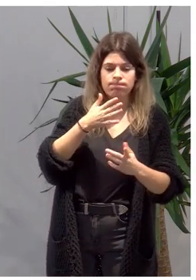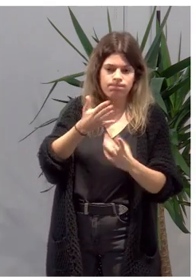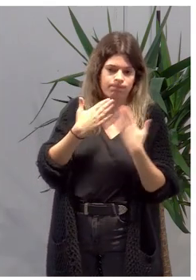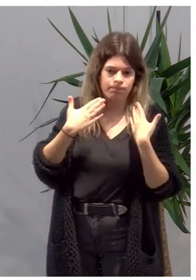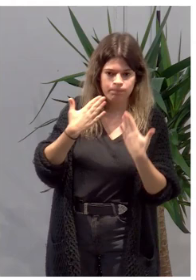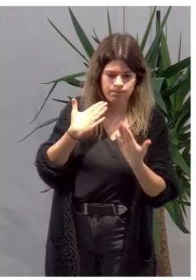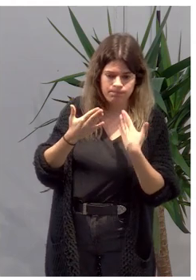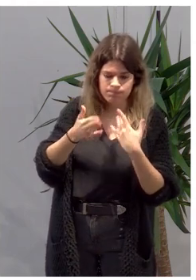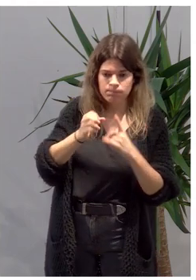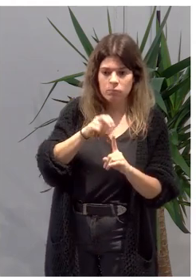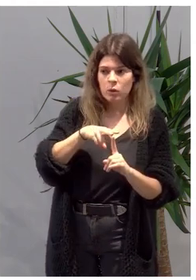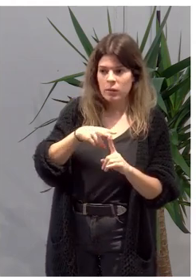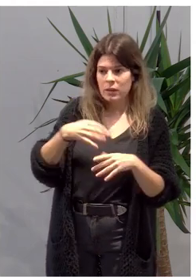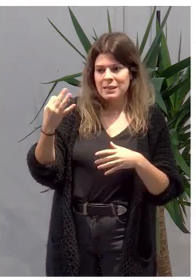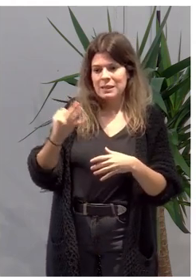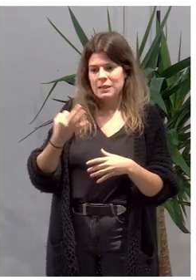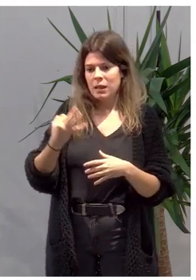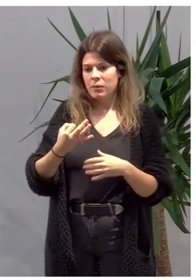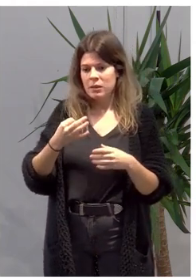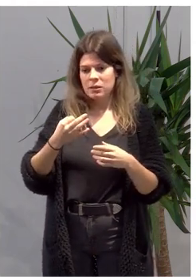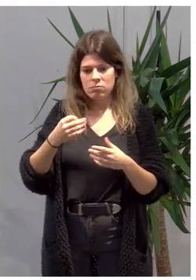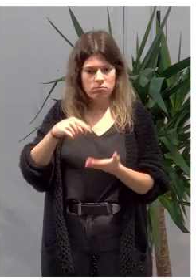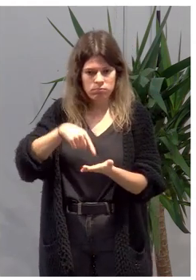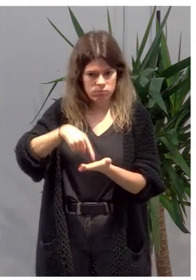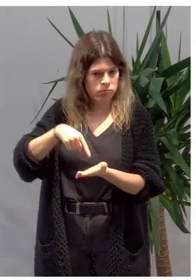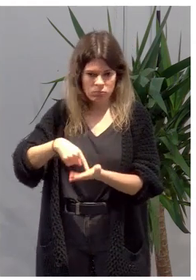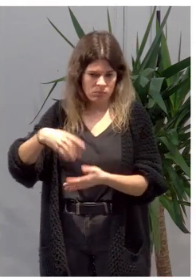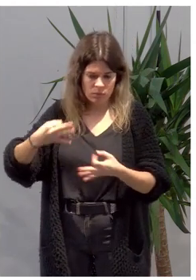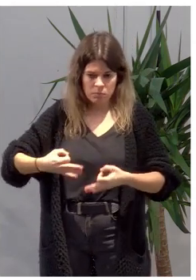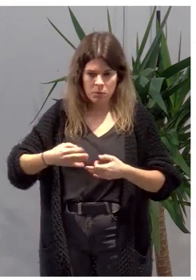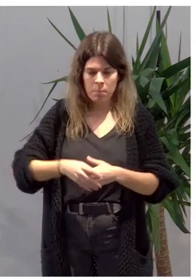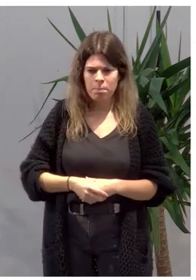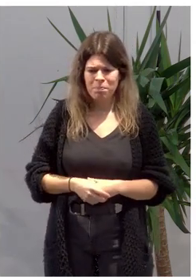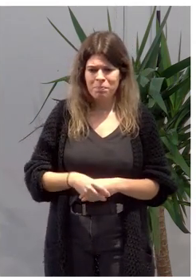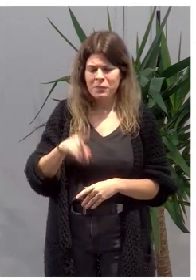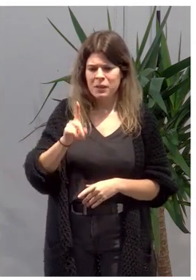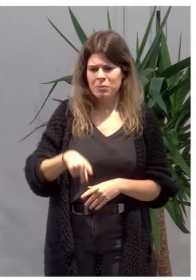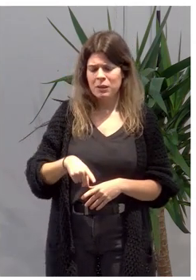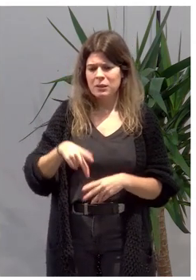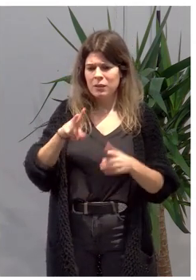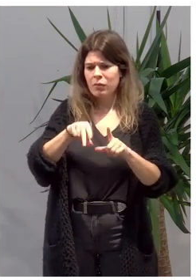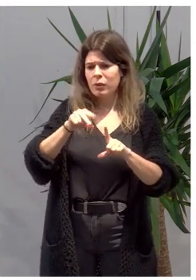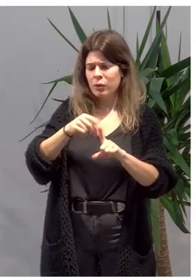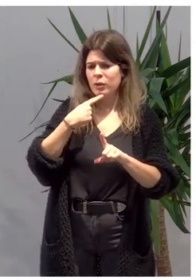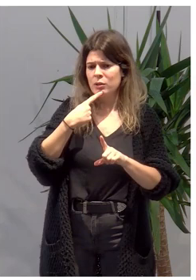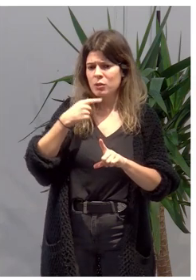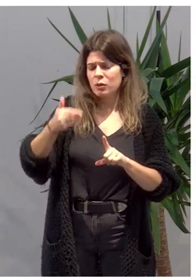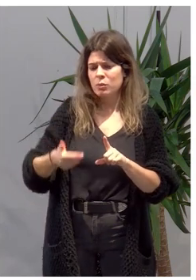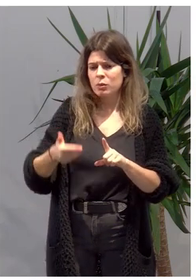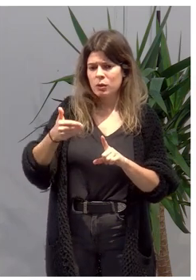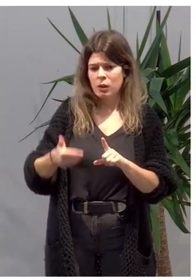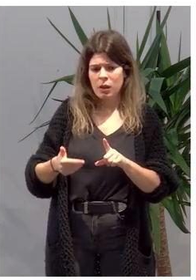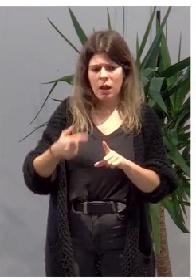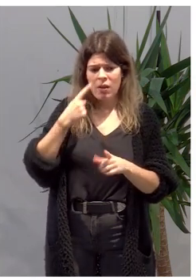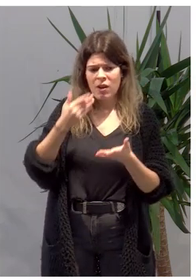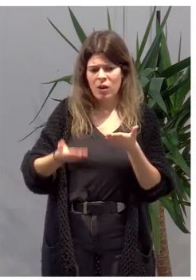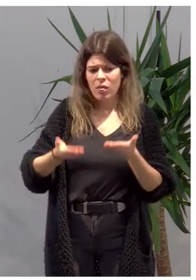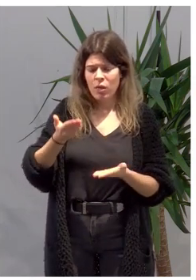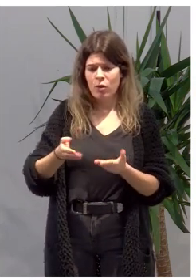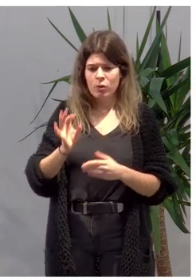pues, una exigencia que siempre hay que tener en este tipo de cosas. También han hablado en el vídeo de la importancia de la evaluación, efectivamente.